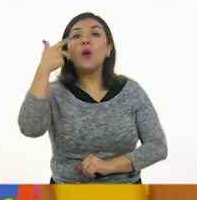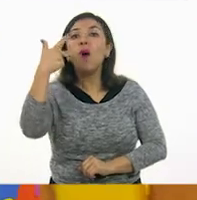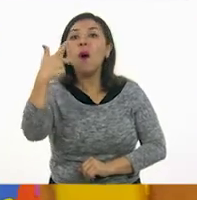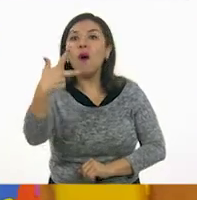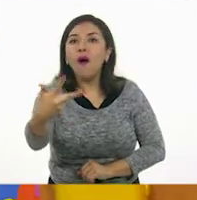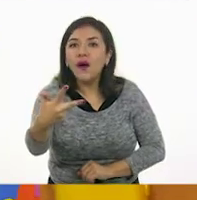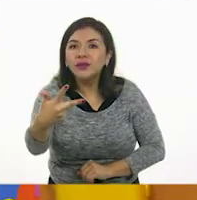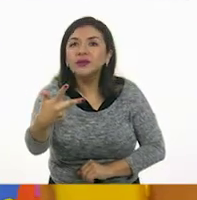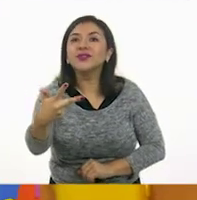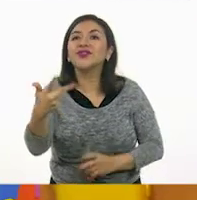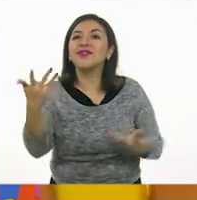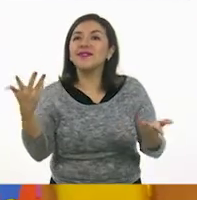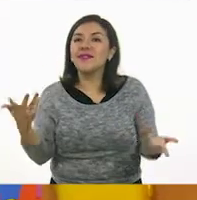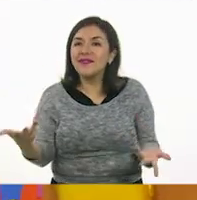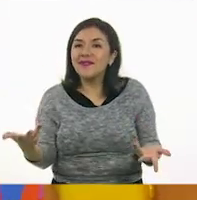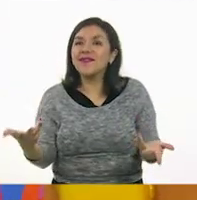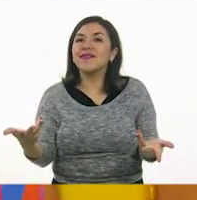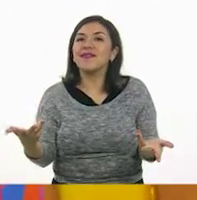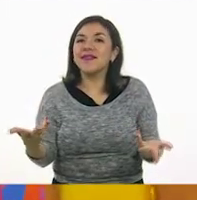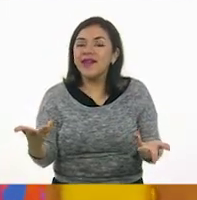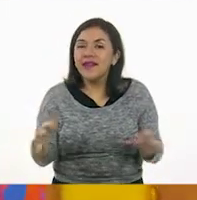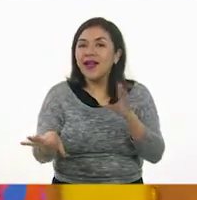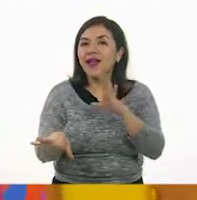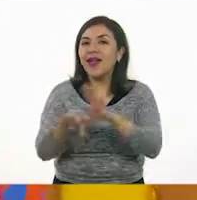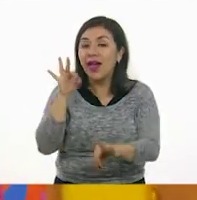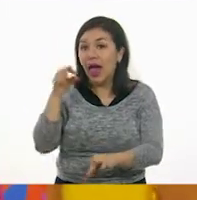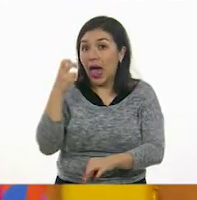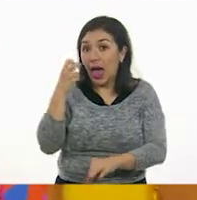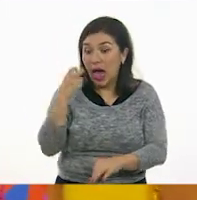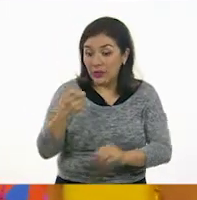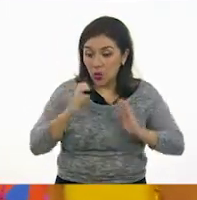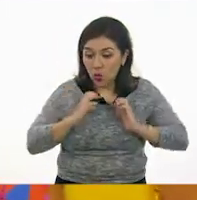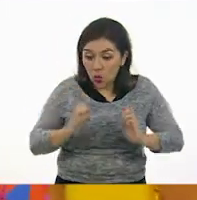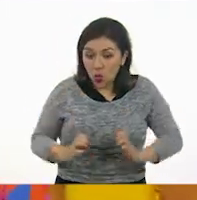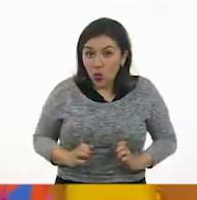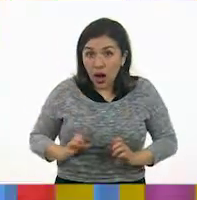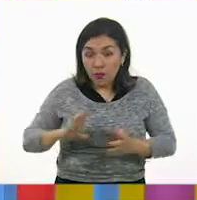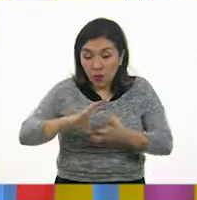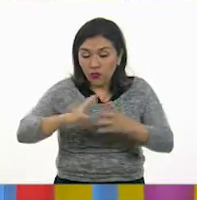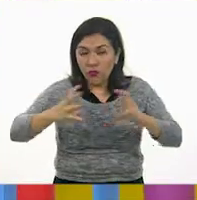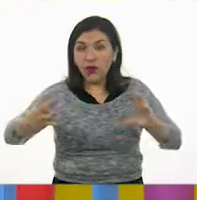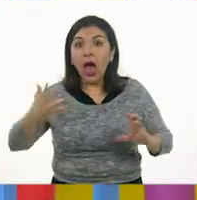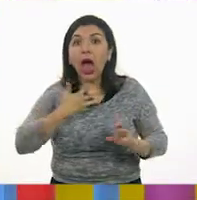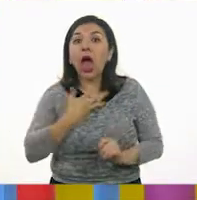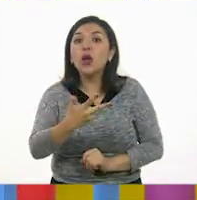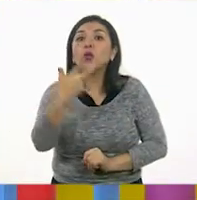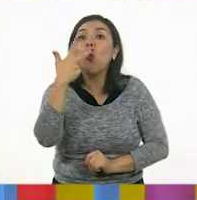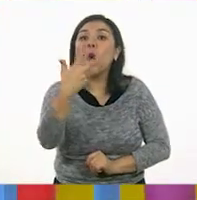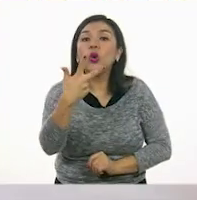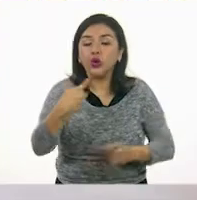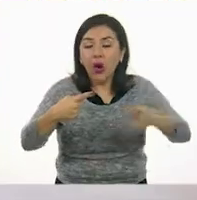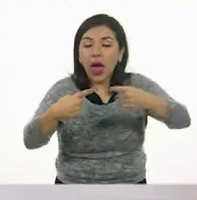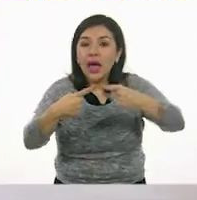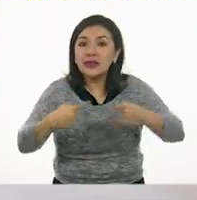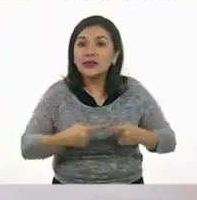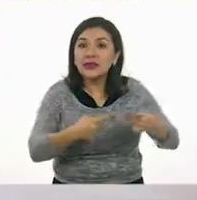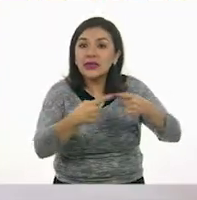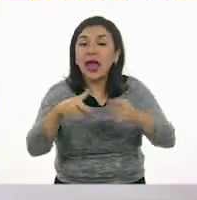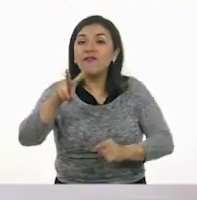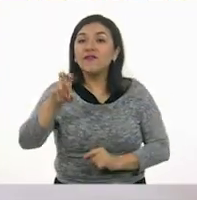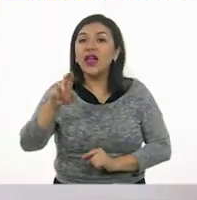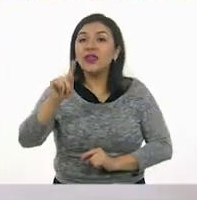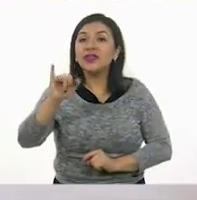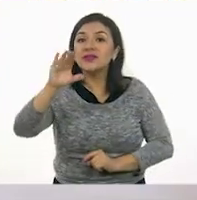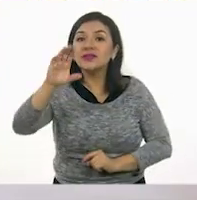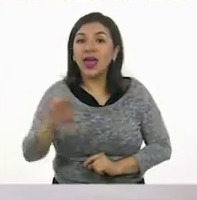ocho. Entonces, este cuerpo geométrico tiene ocho... Vértices. Vértices. a tomar. Entonces,